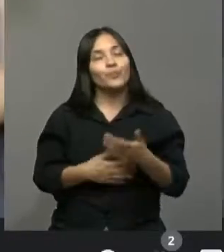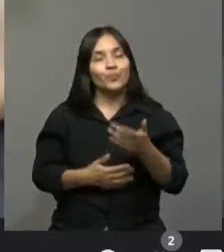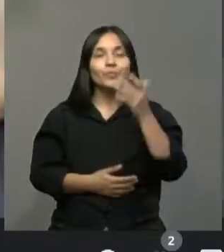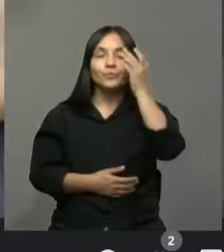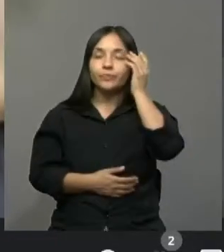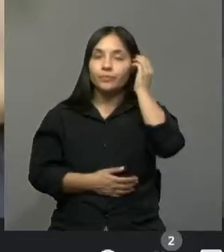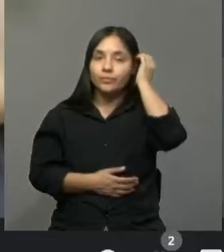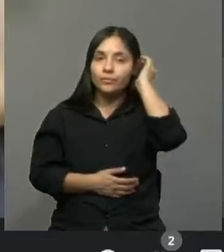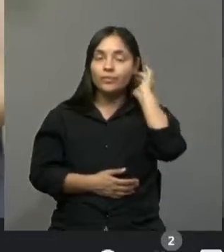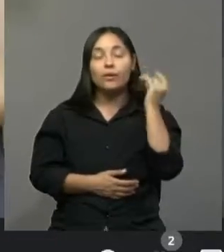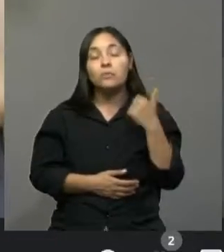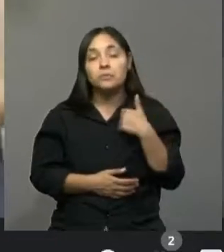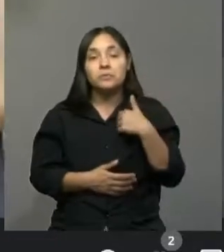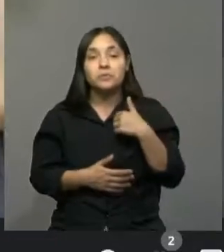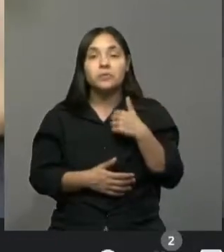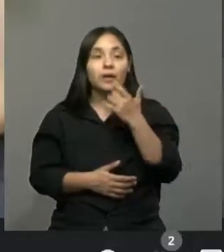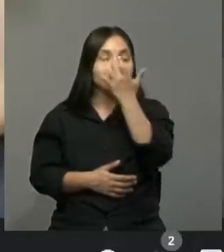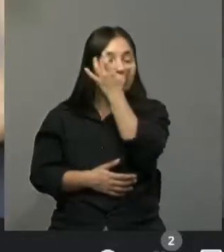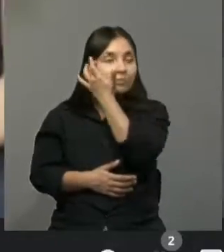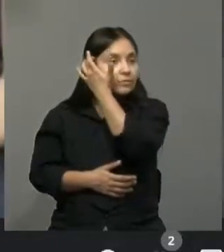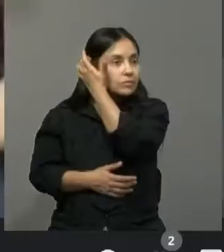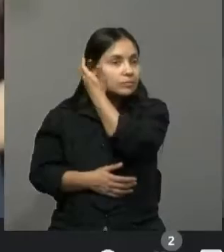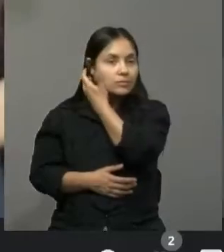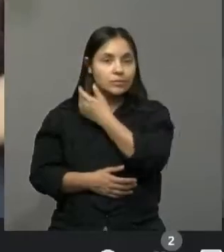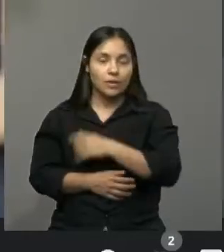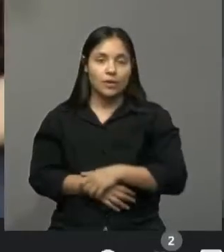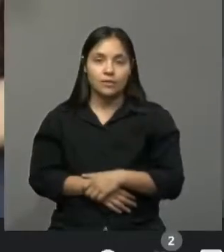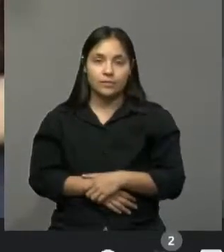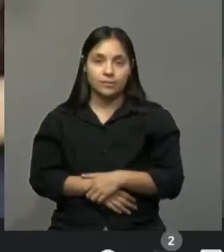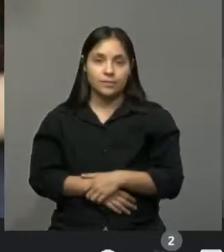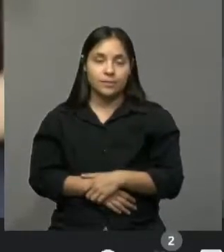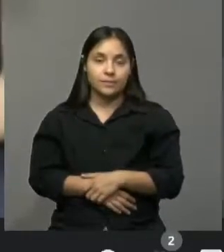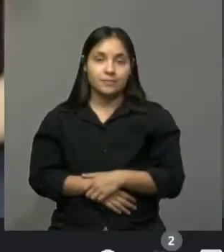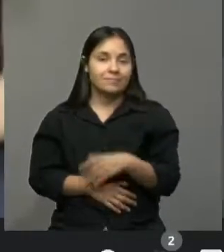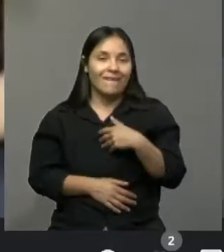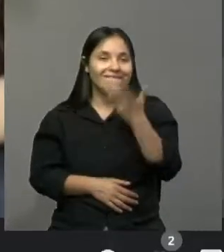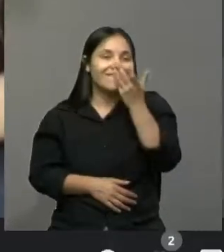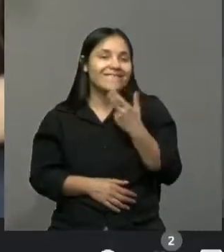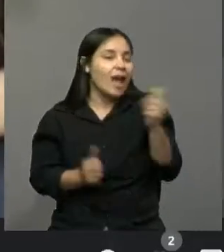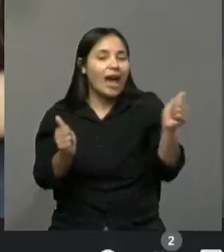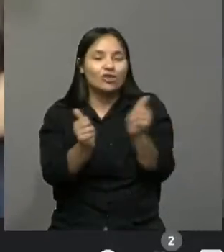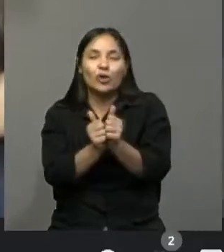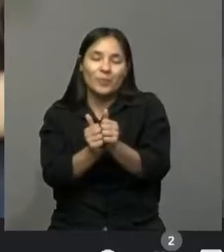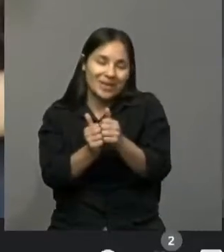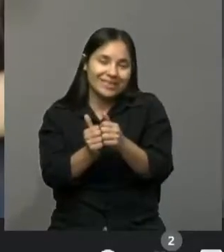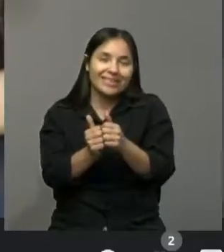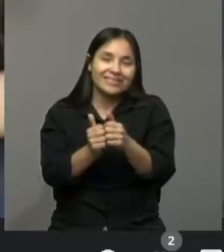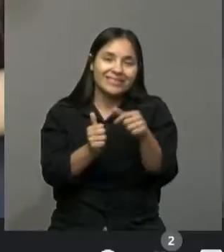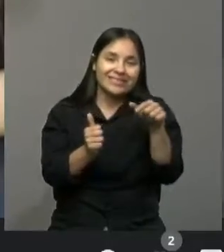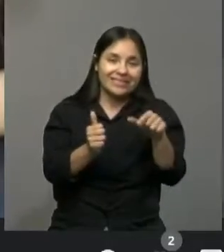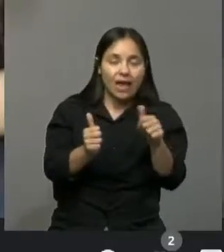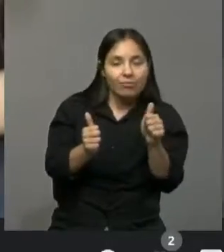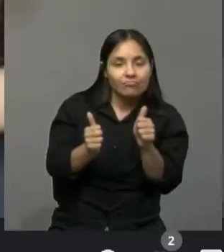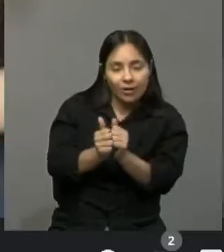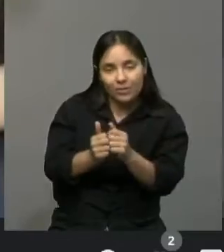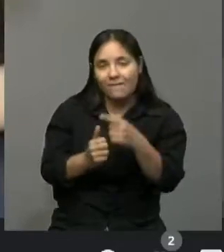Bueno, para mí, en particular, siempre es un placer acompañar a Fran y estar al lado de